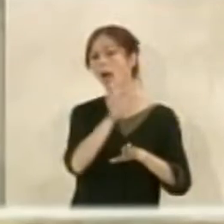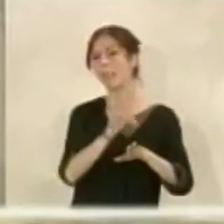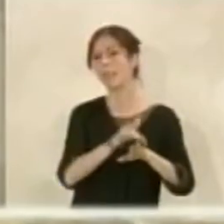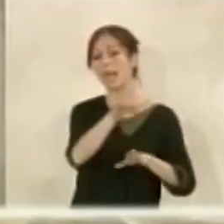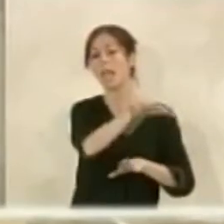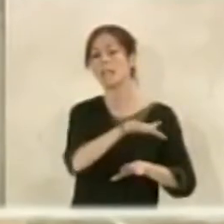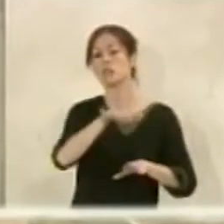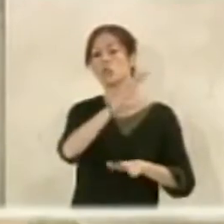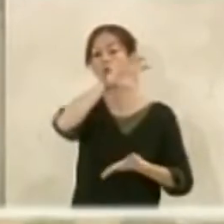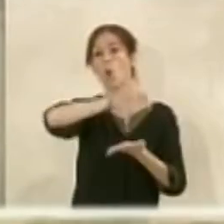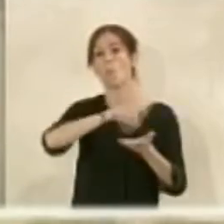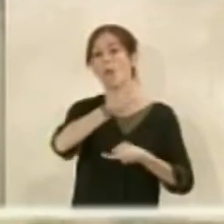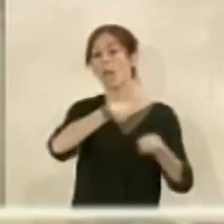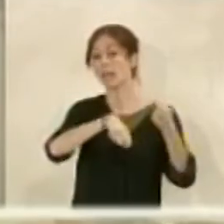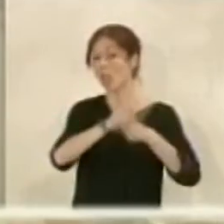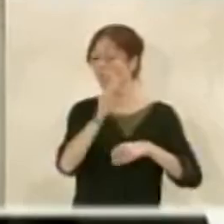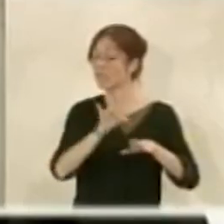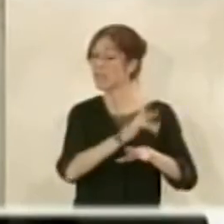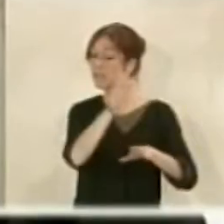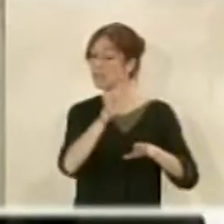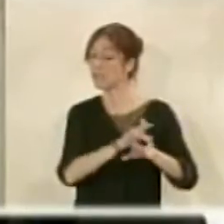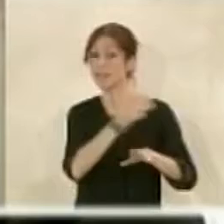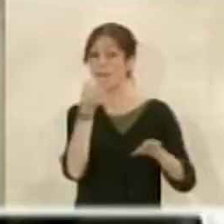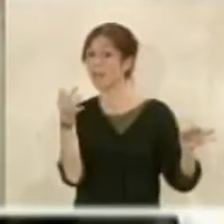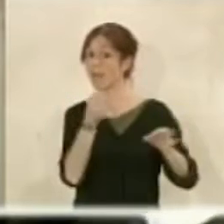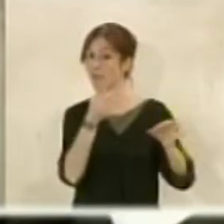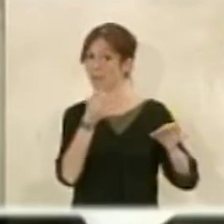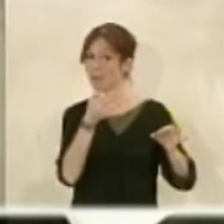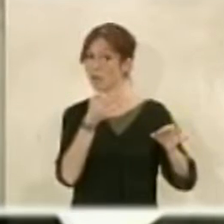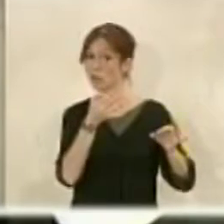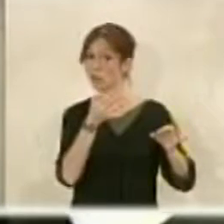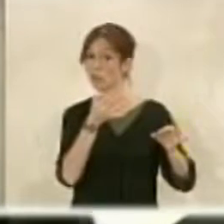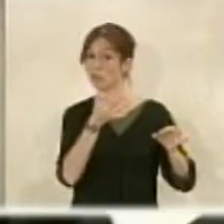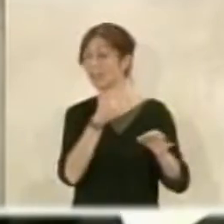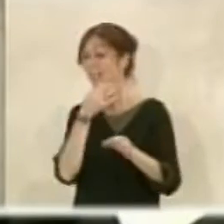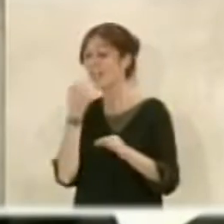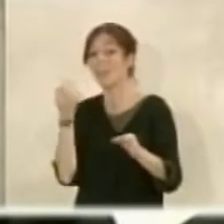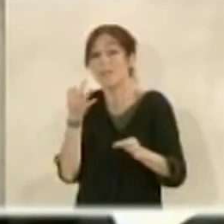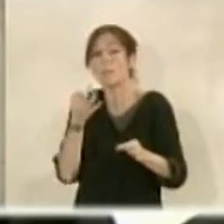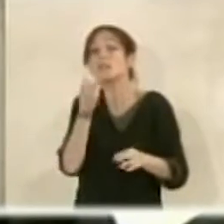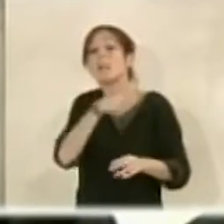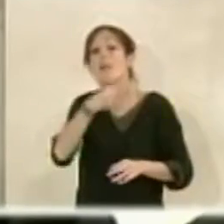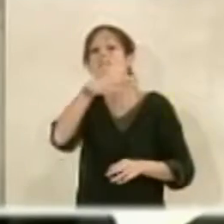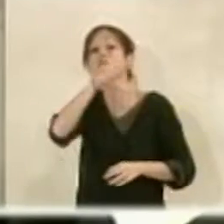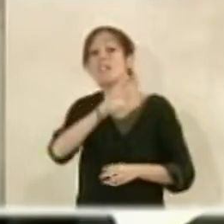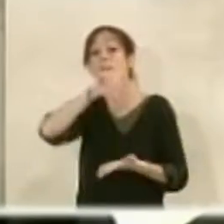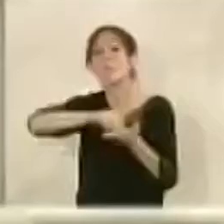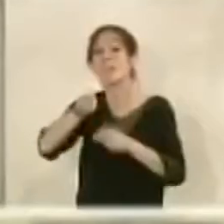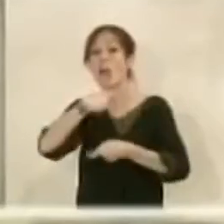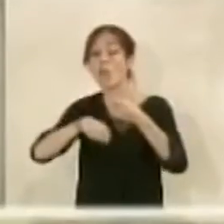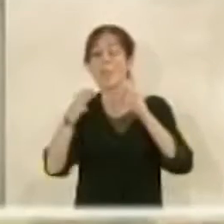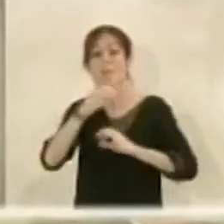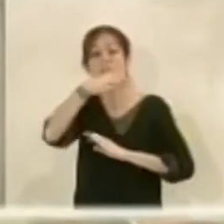este entorno del mercado en su momento con la misma sensibilidad y la misma agilidad se le tenía que haber declarado BIC al mercado